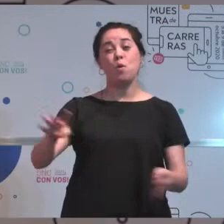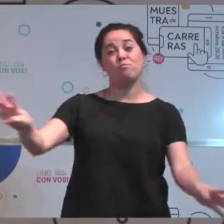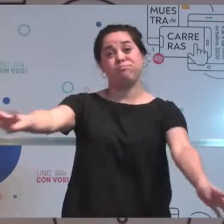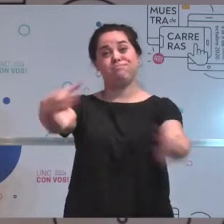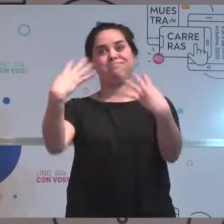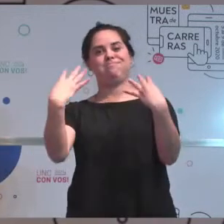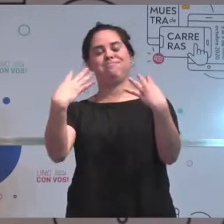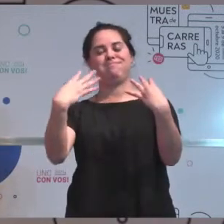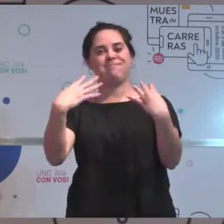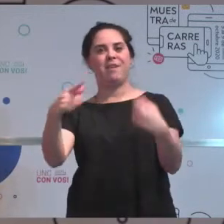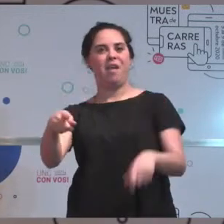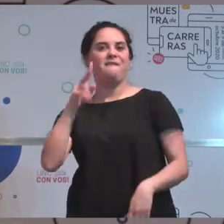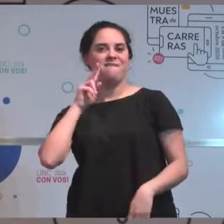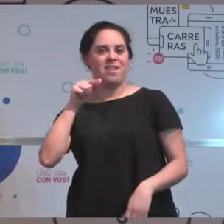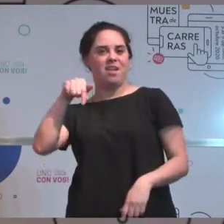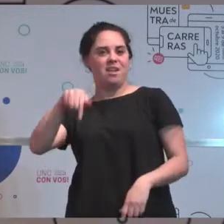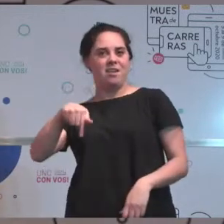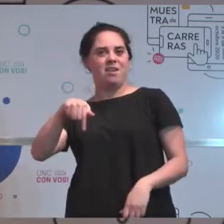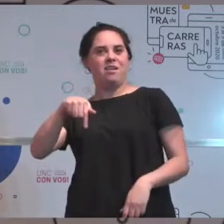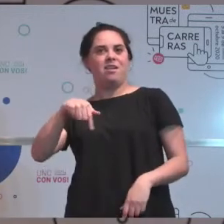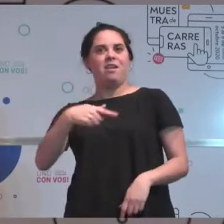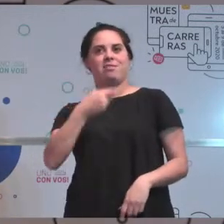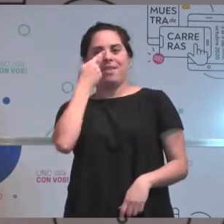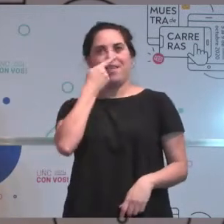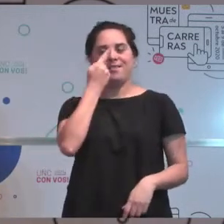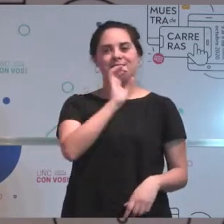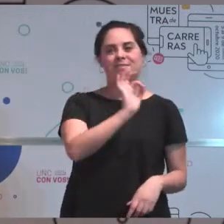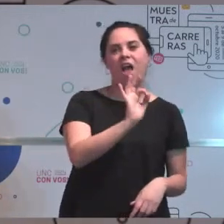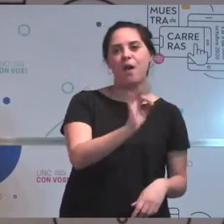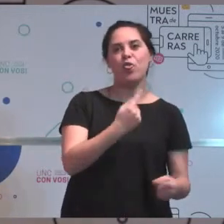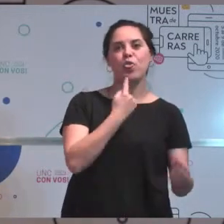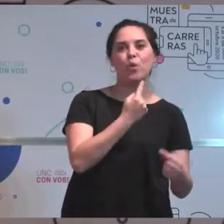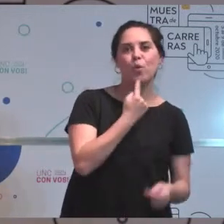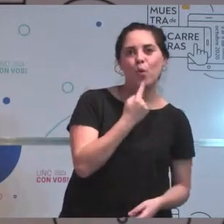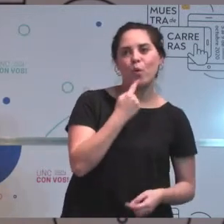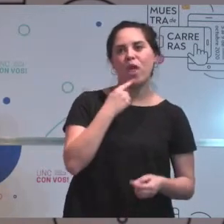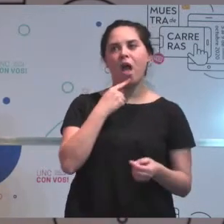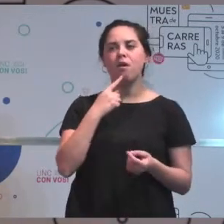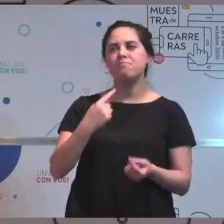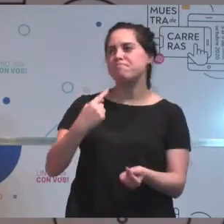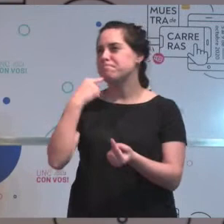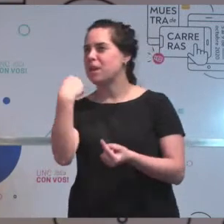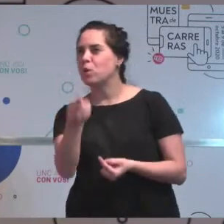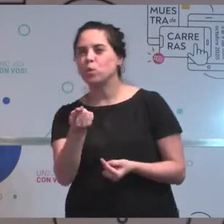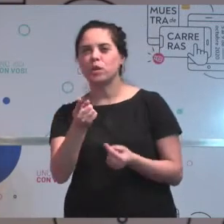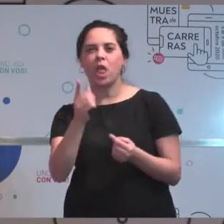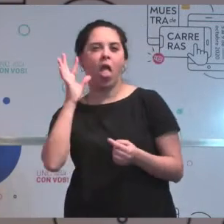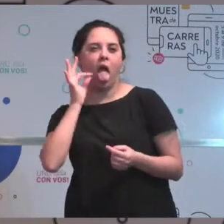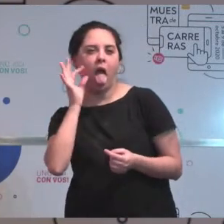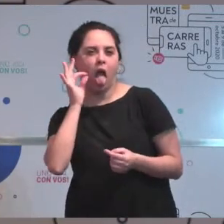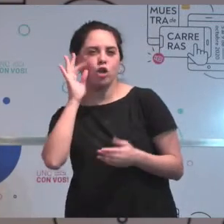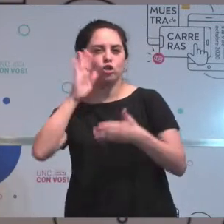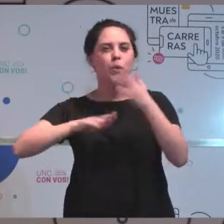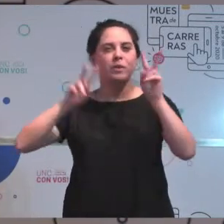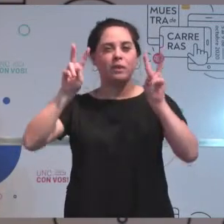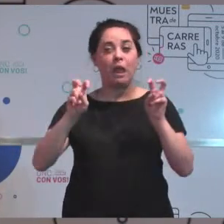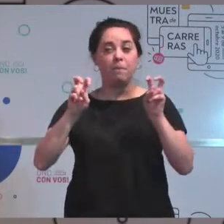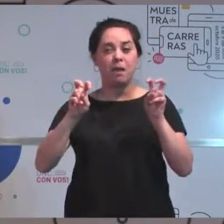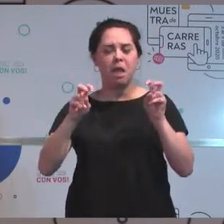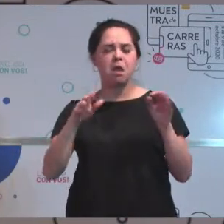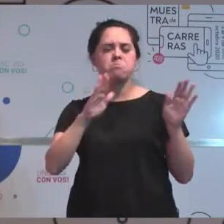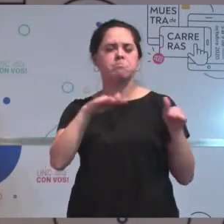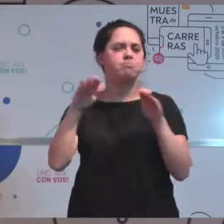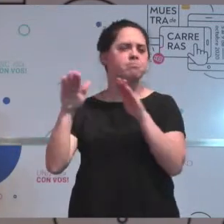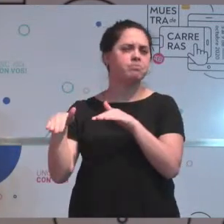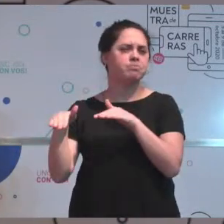la charla hoy les interesa saber y algunas dudas o cuestionamientos o inquietudes que tengan sean las mismas por las que han atravesado